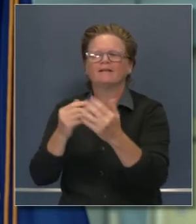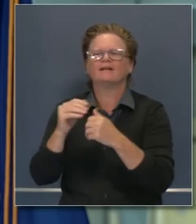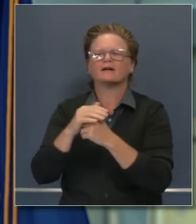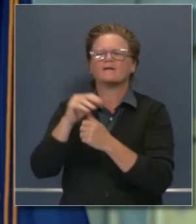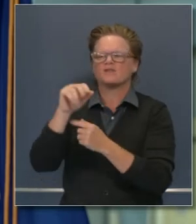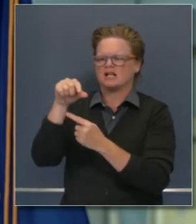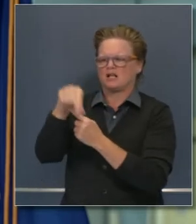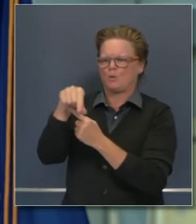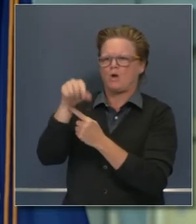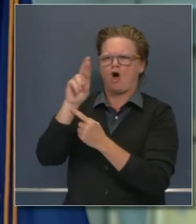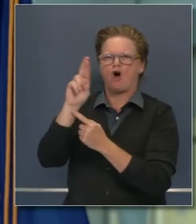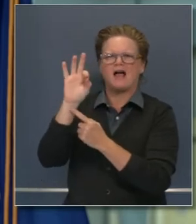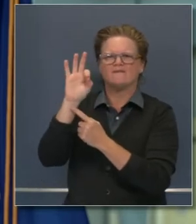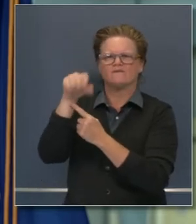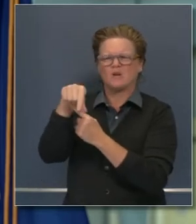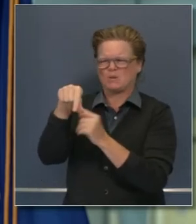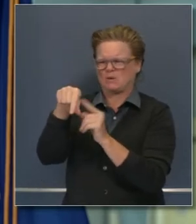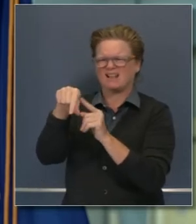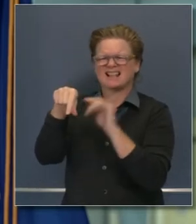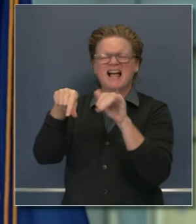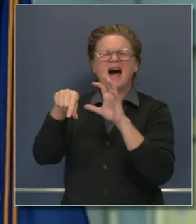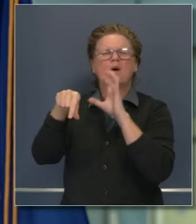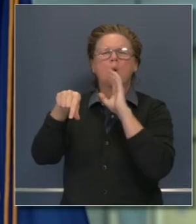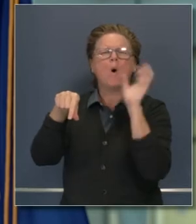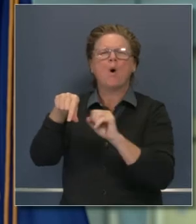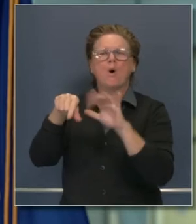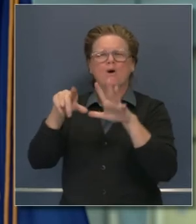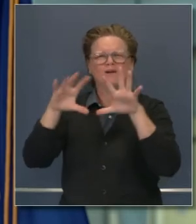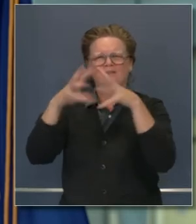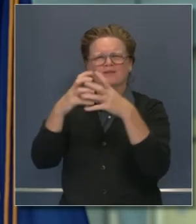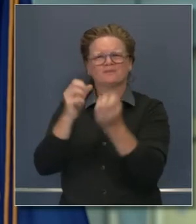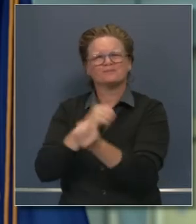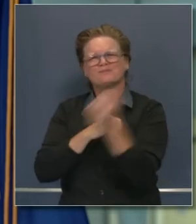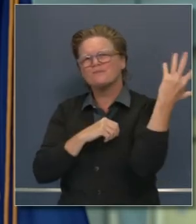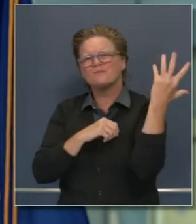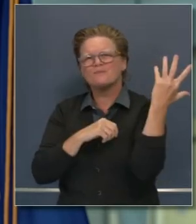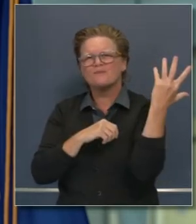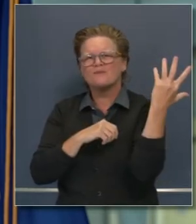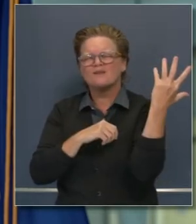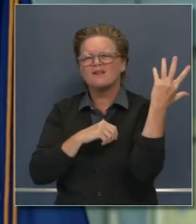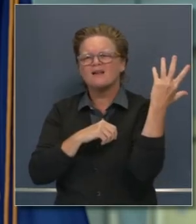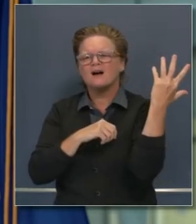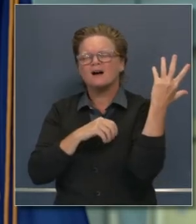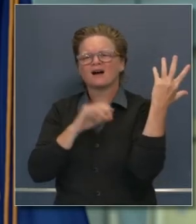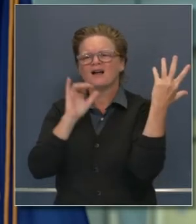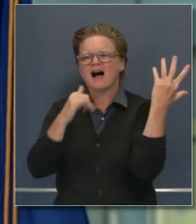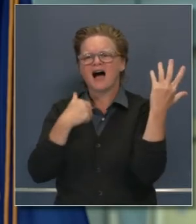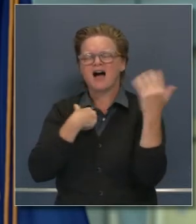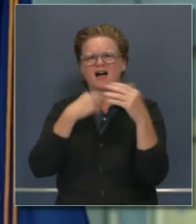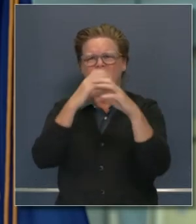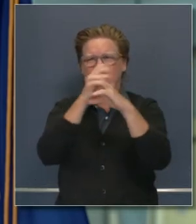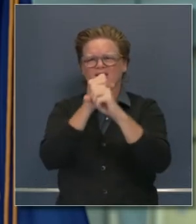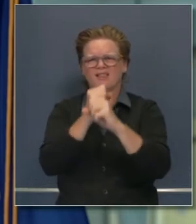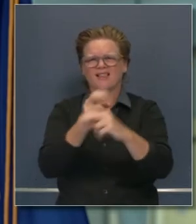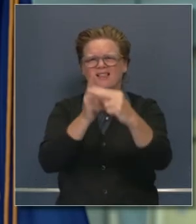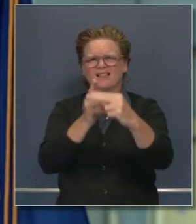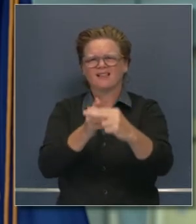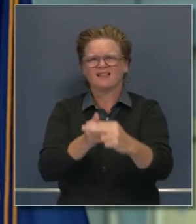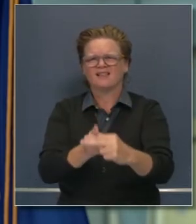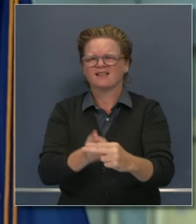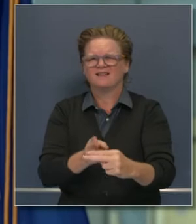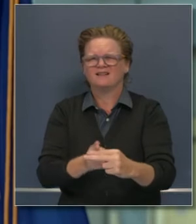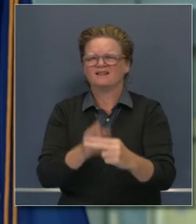viejas, antiguas de hacer negocios. Si me están prestando atención, esas siglas,